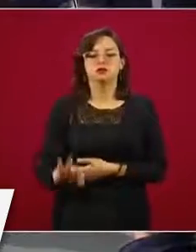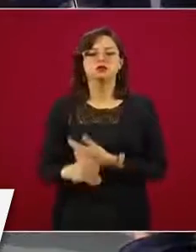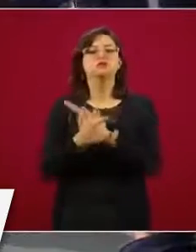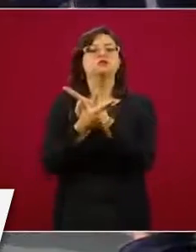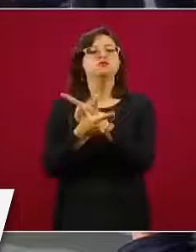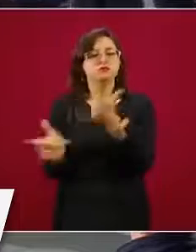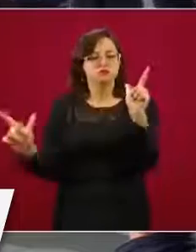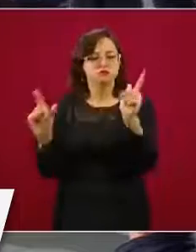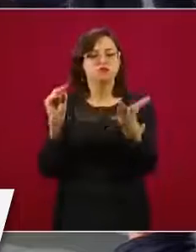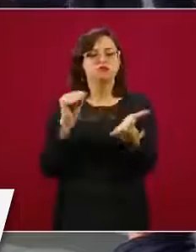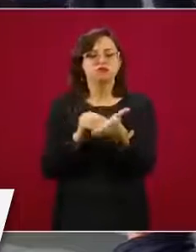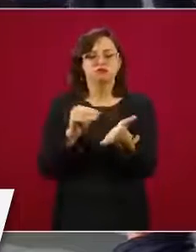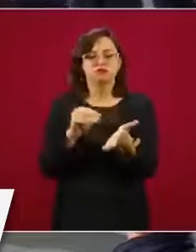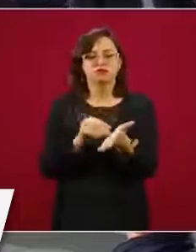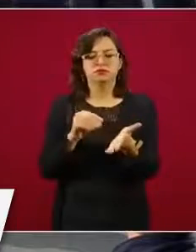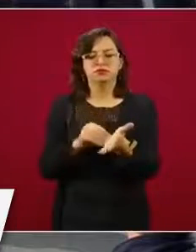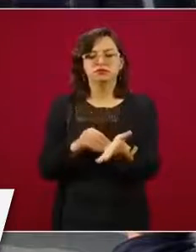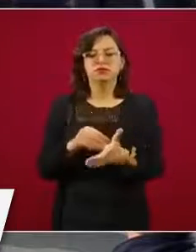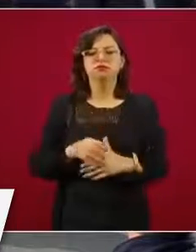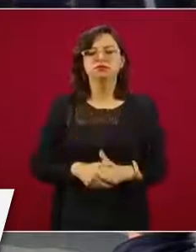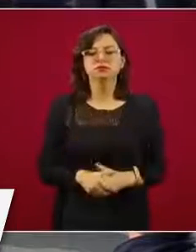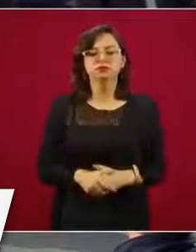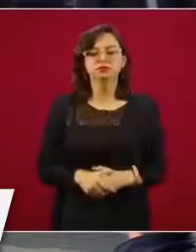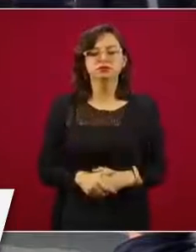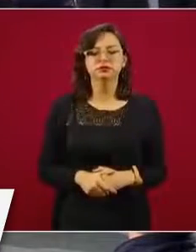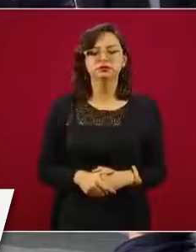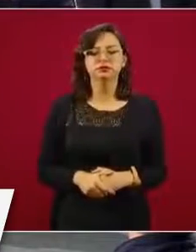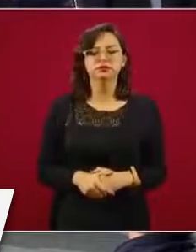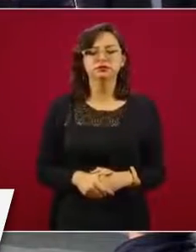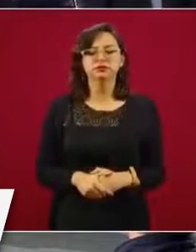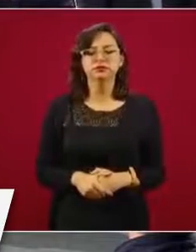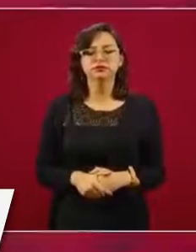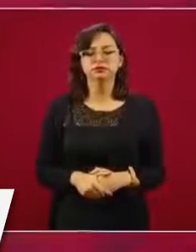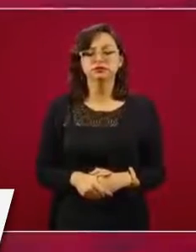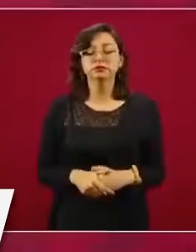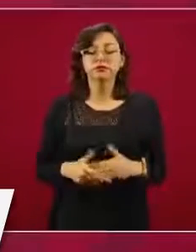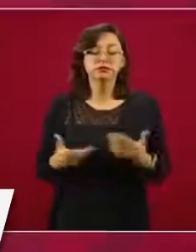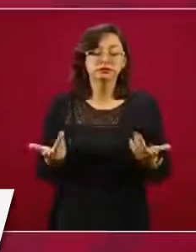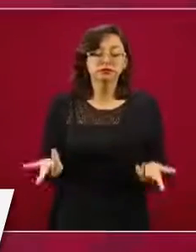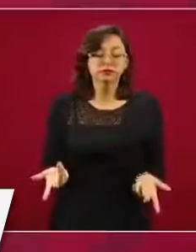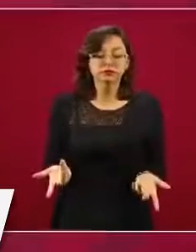camas para terapia intensiva. Entonces,